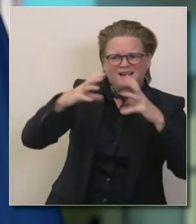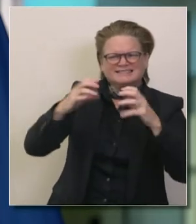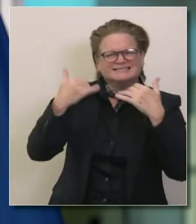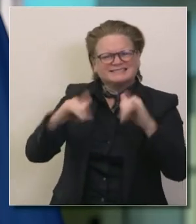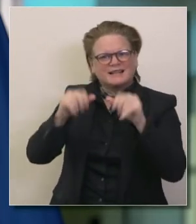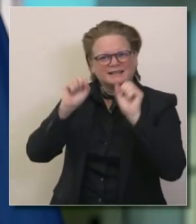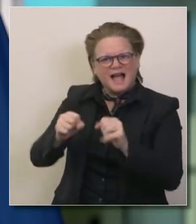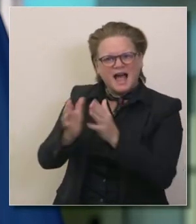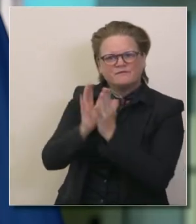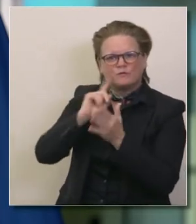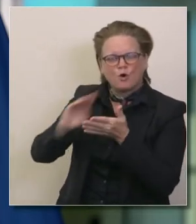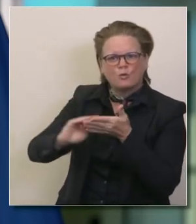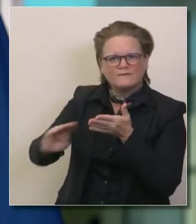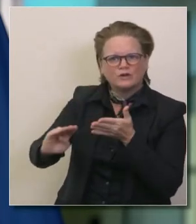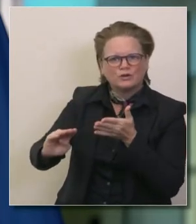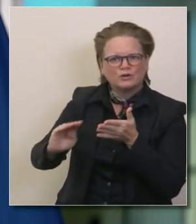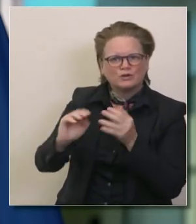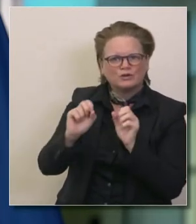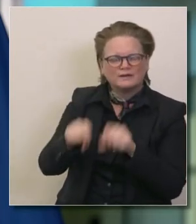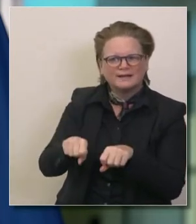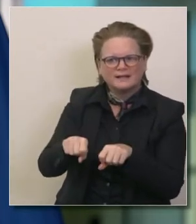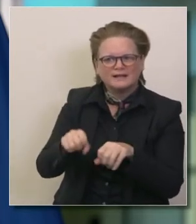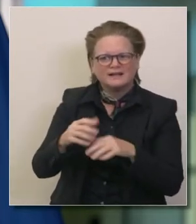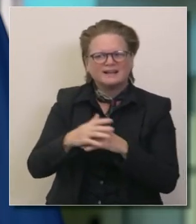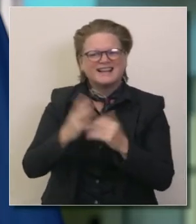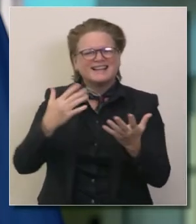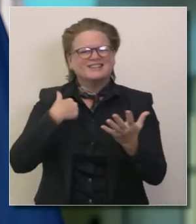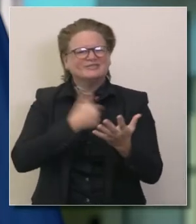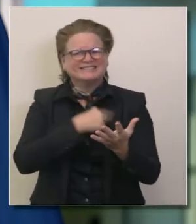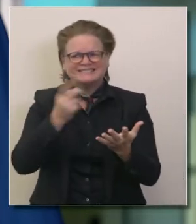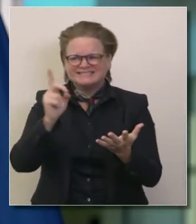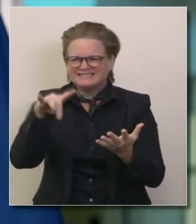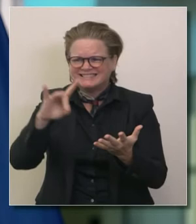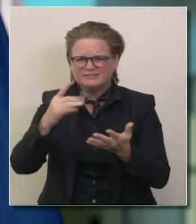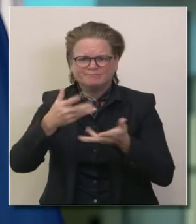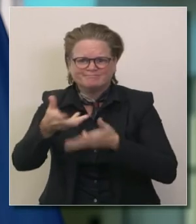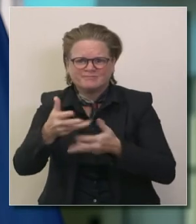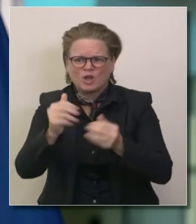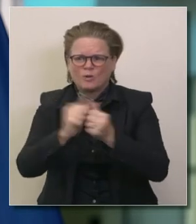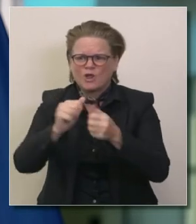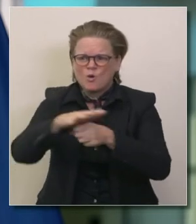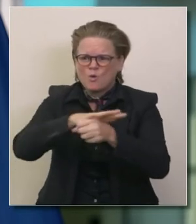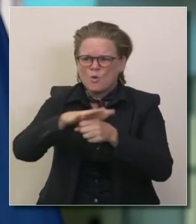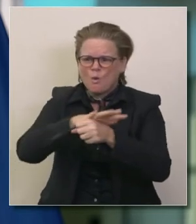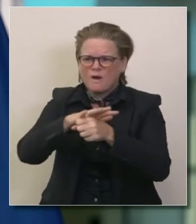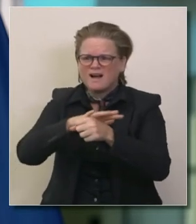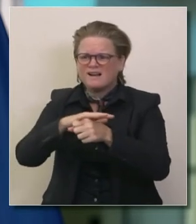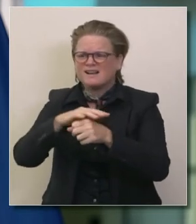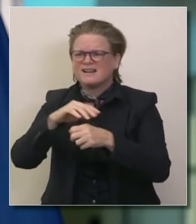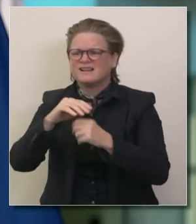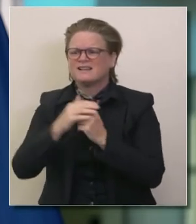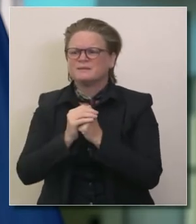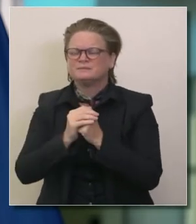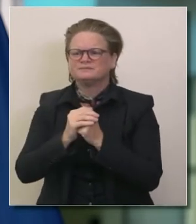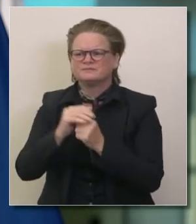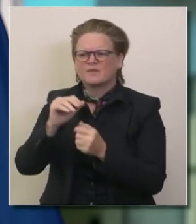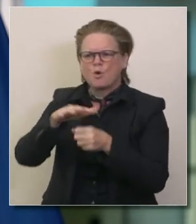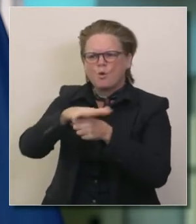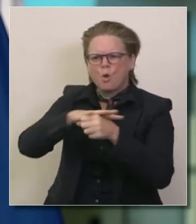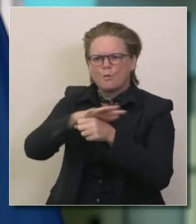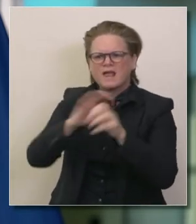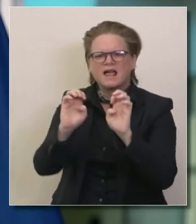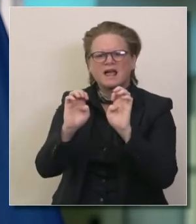trabajamos con los directores locales o sea los LAS que son los